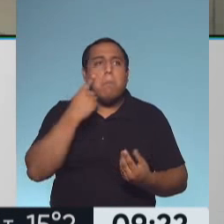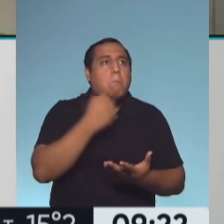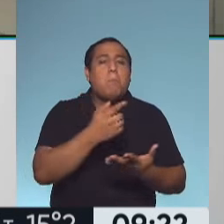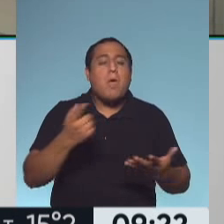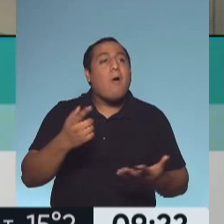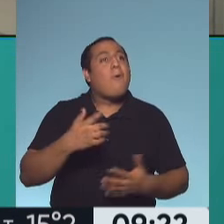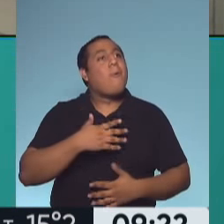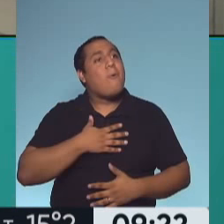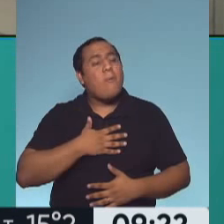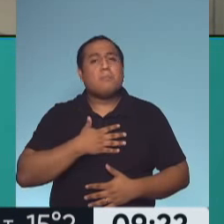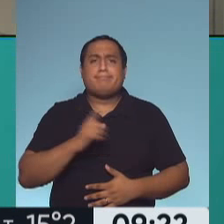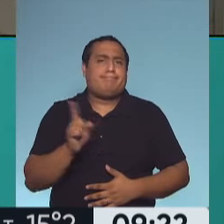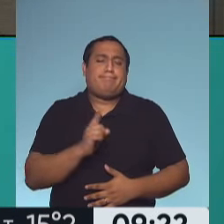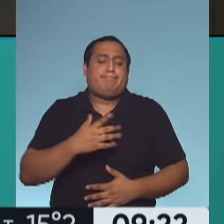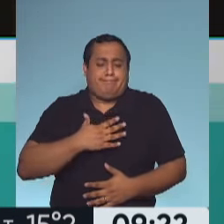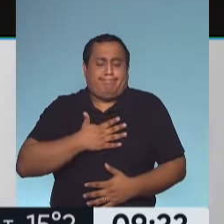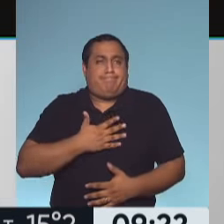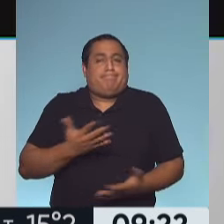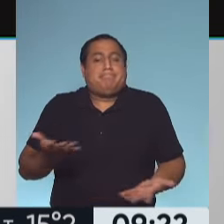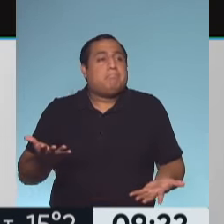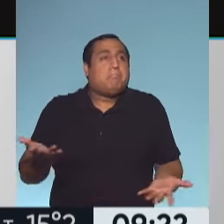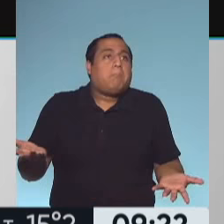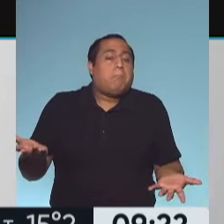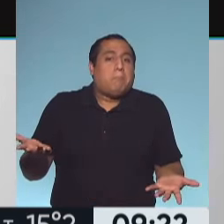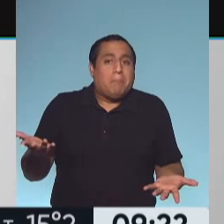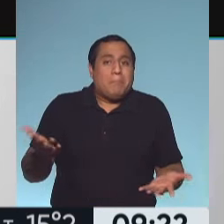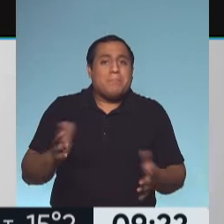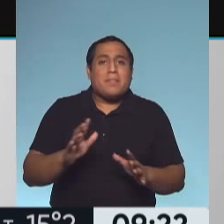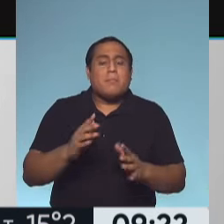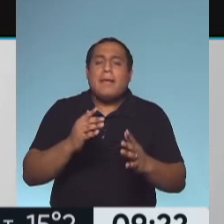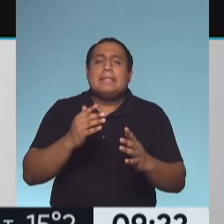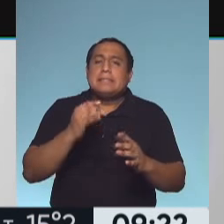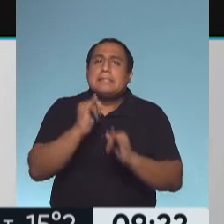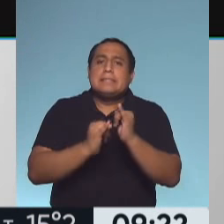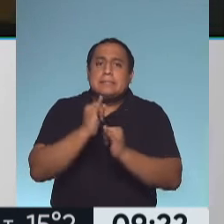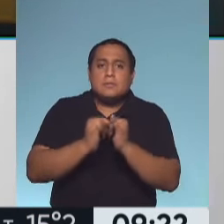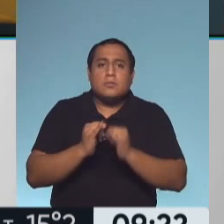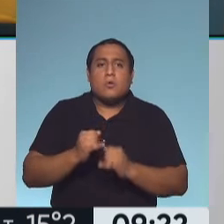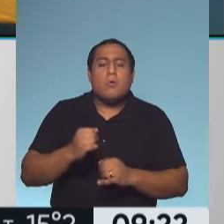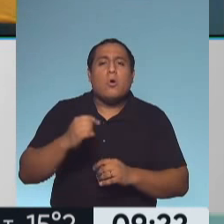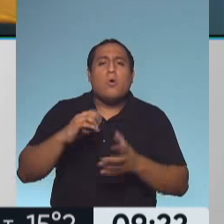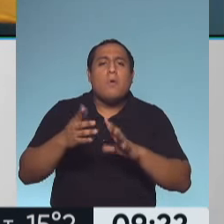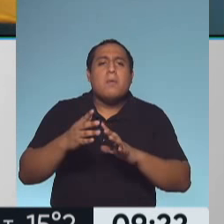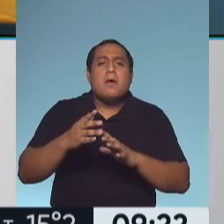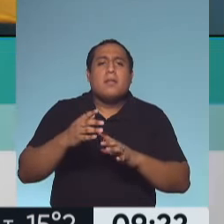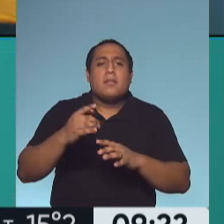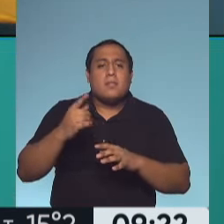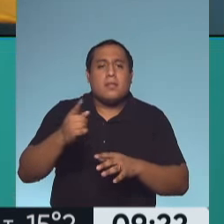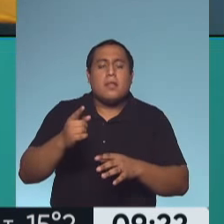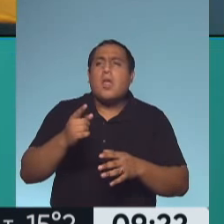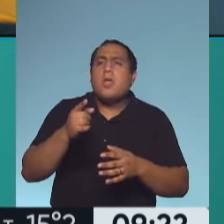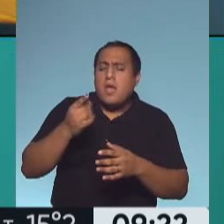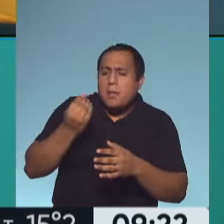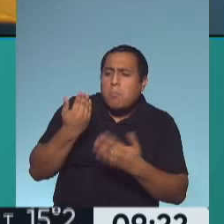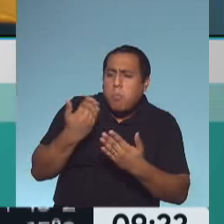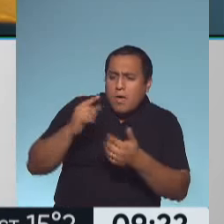Hoy en día es muy importante destacar que tratamos de hablar mucho menos de trastorno y mucho más de condición